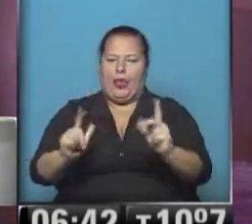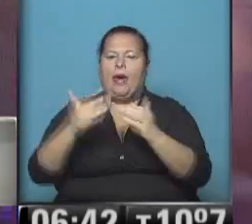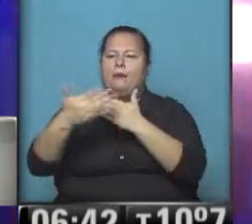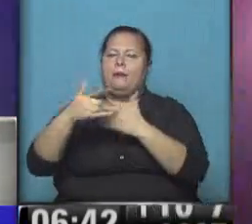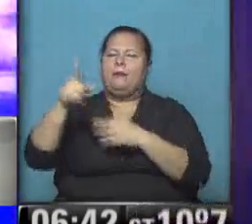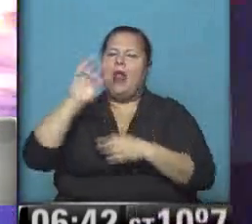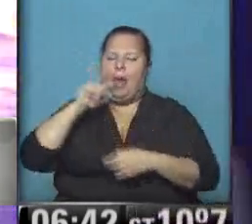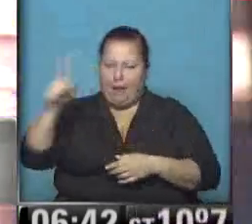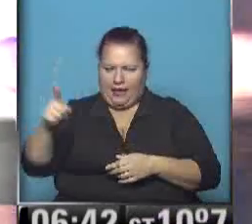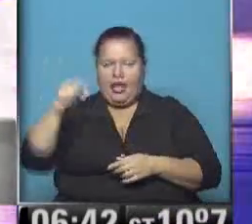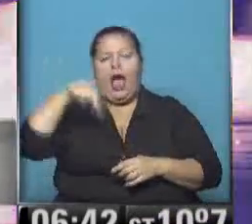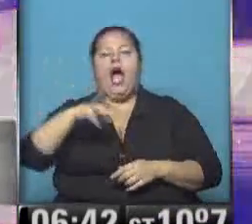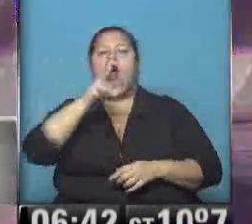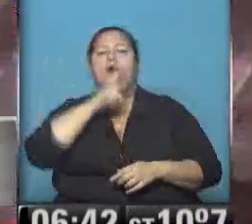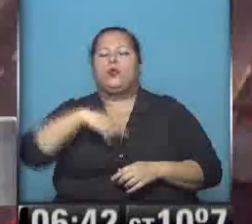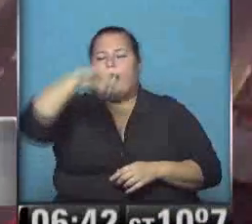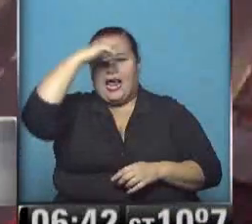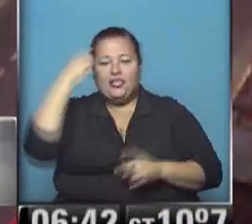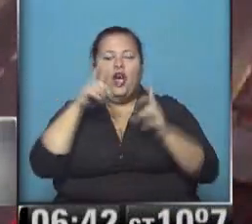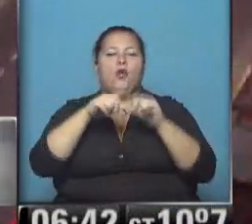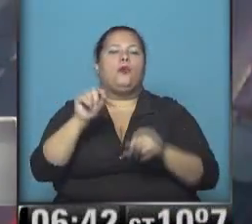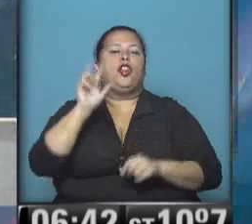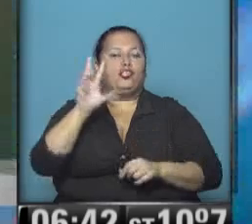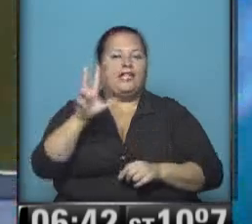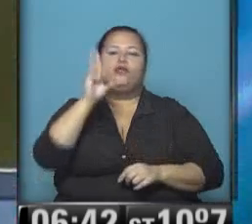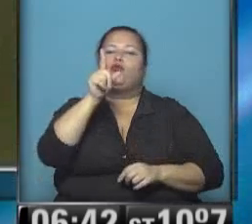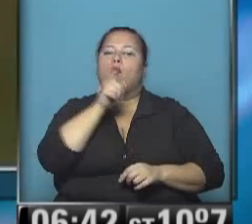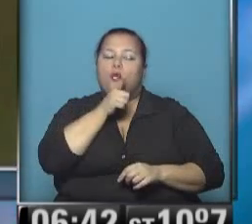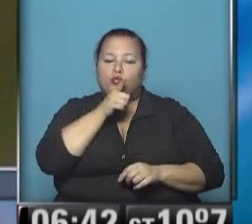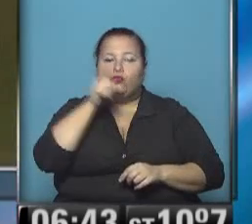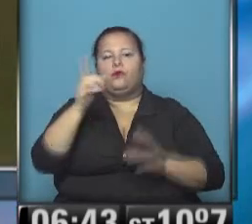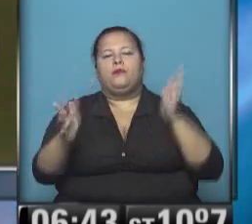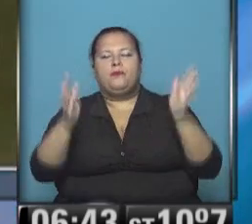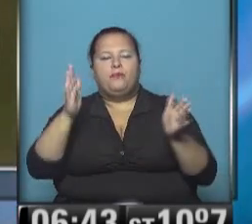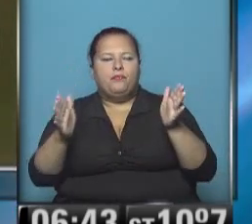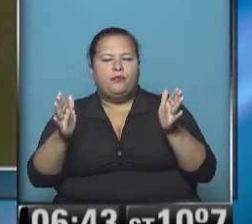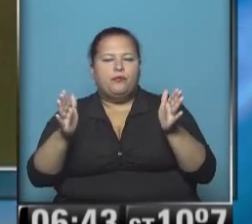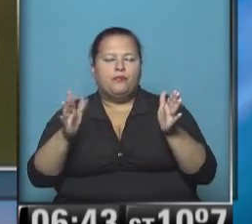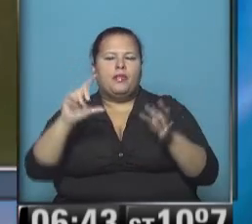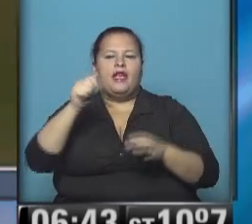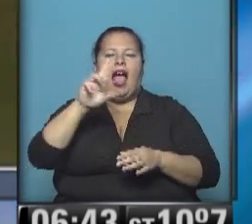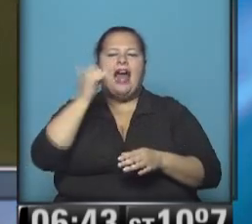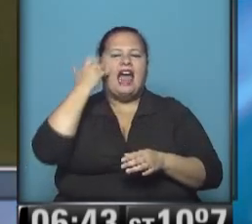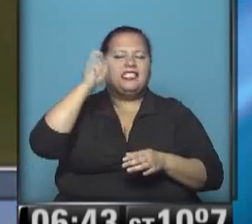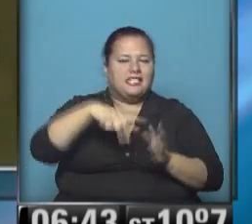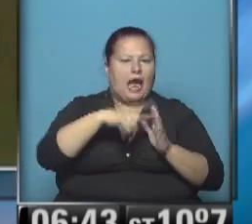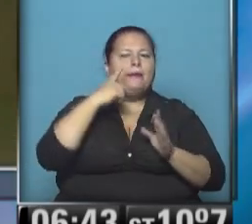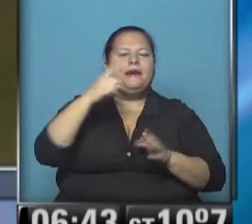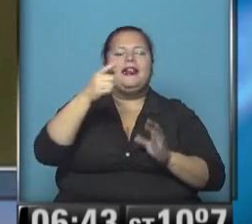Plata vamos a las rutas ruta nacional número 3 en Chubut entre Carayalde kilómetro